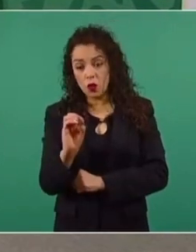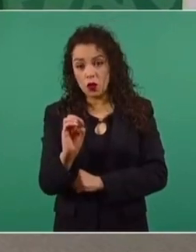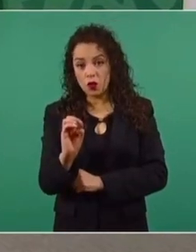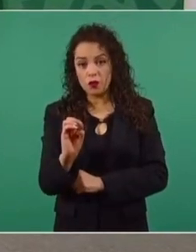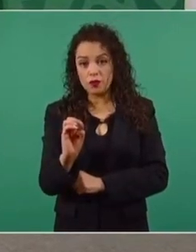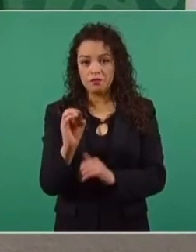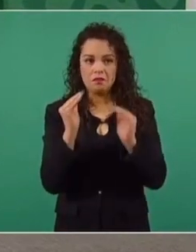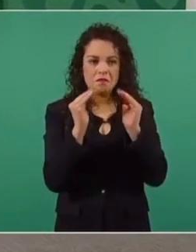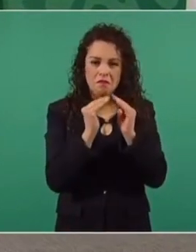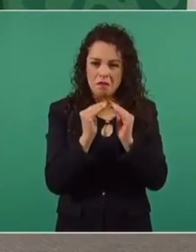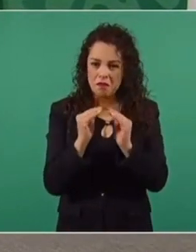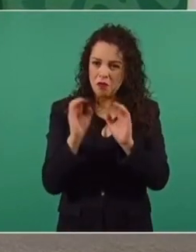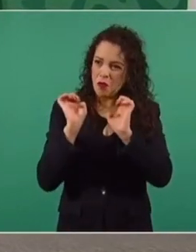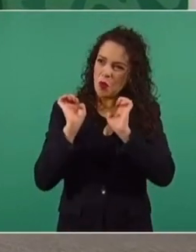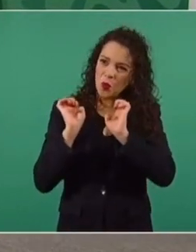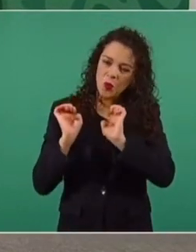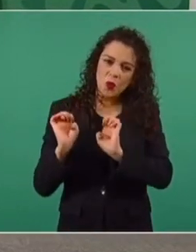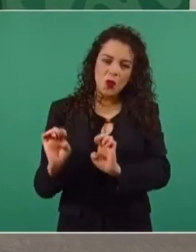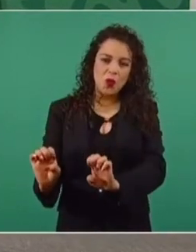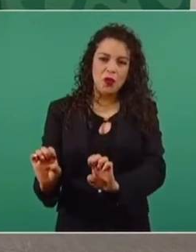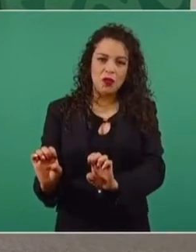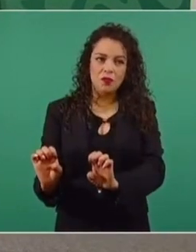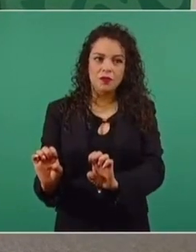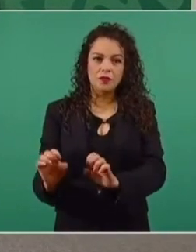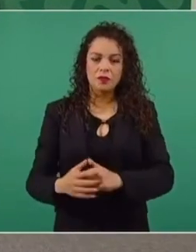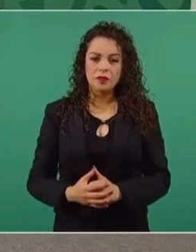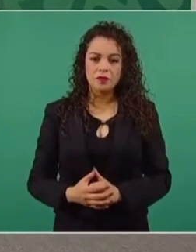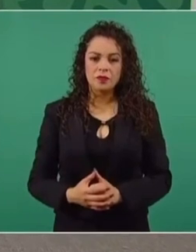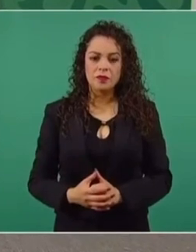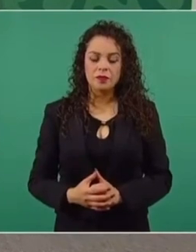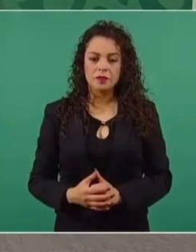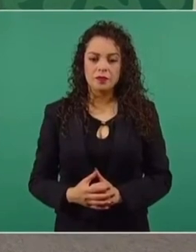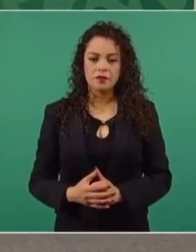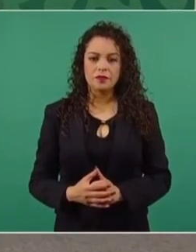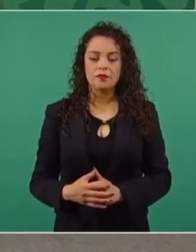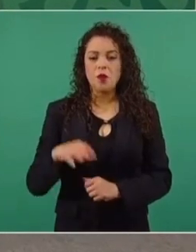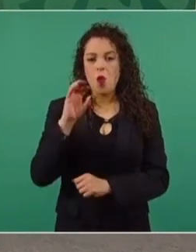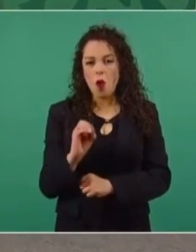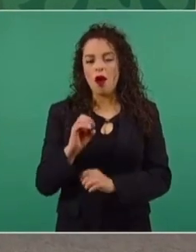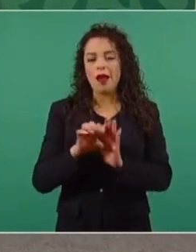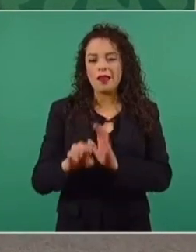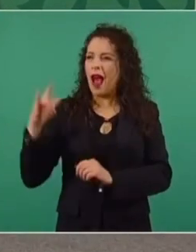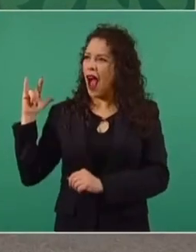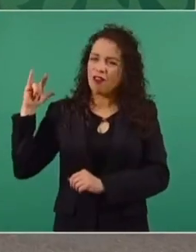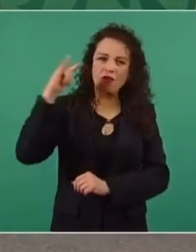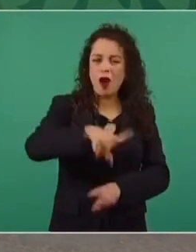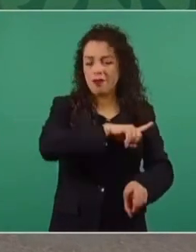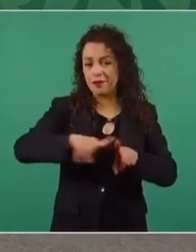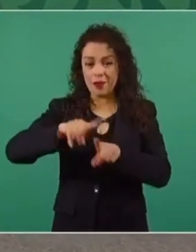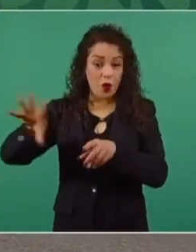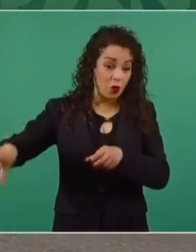o residencias como los aviones, todo lo que podamos